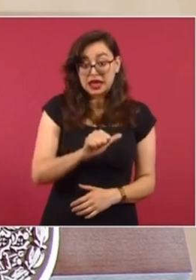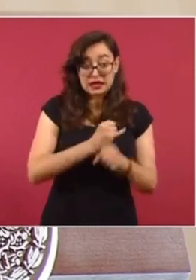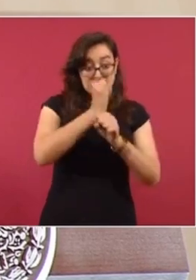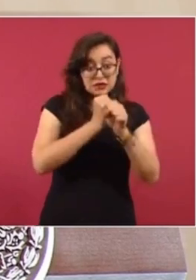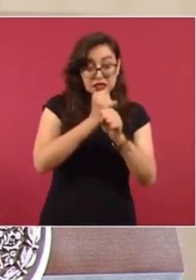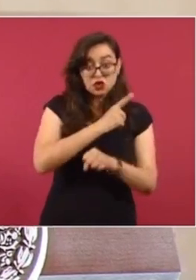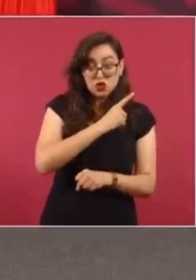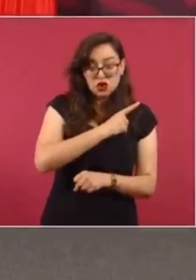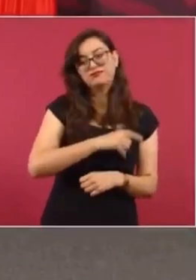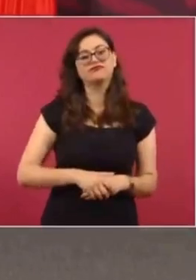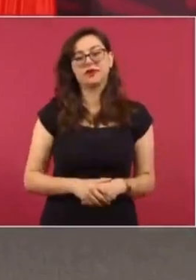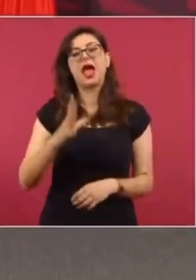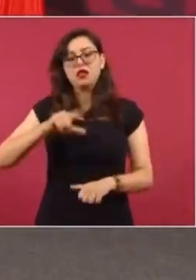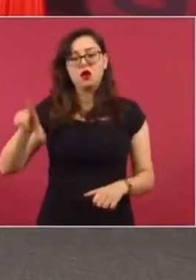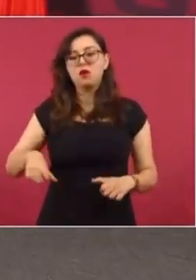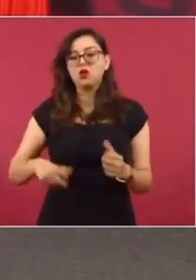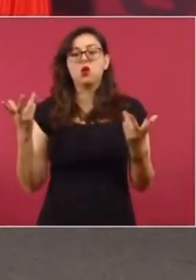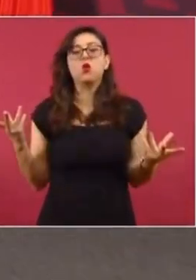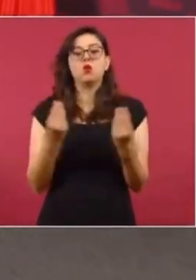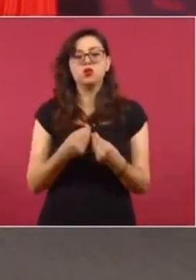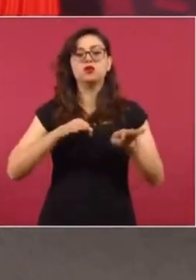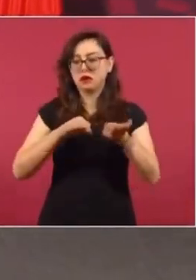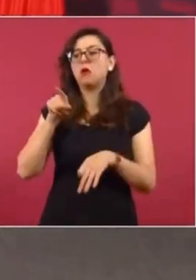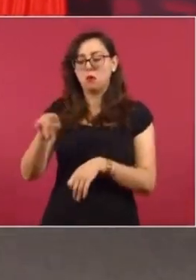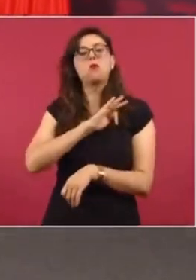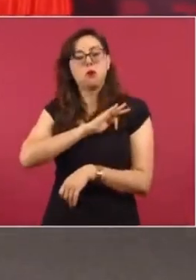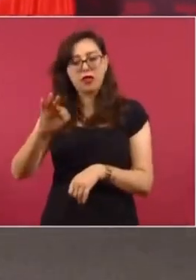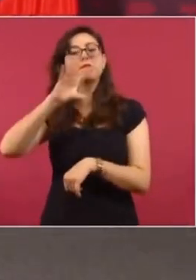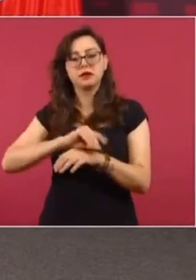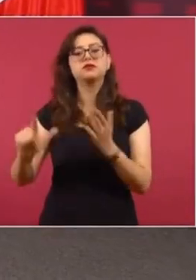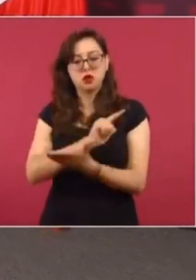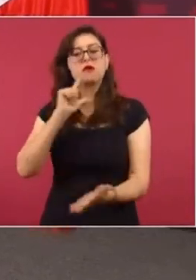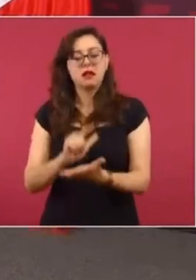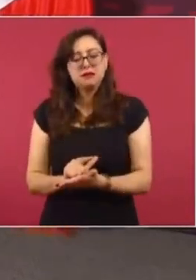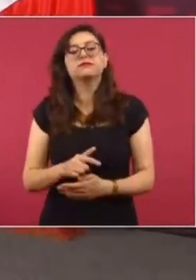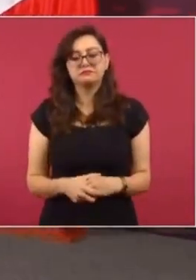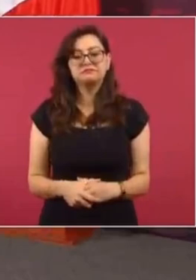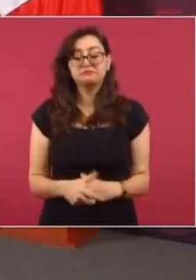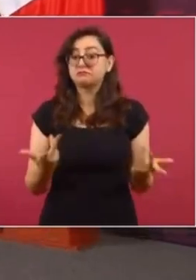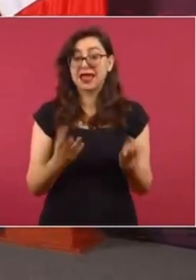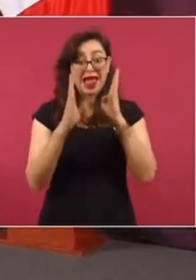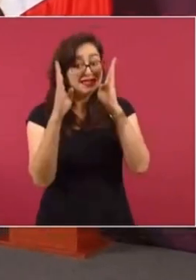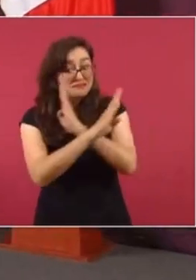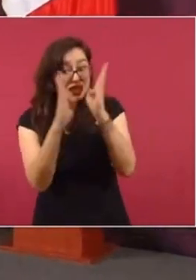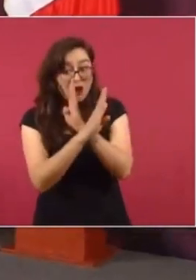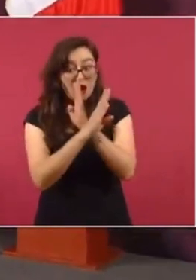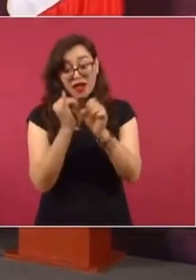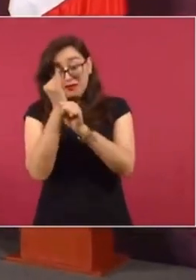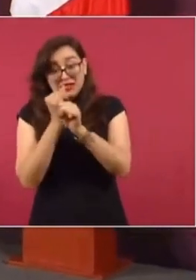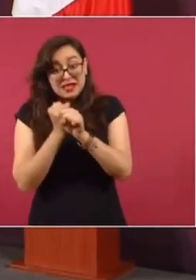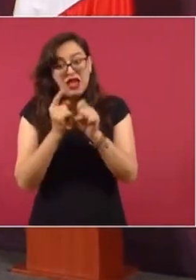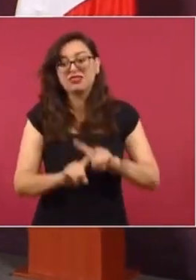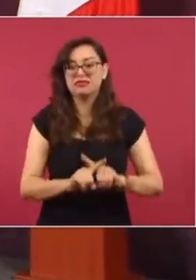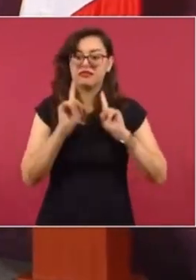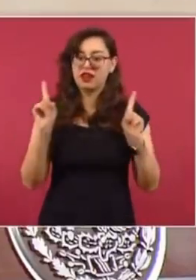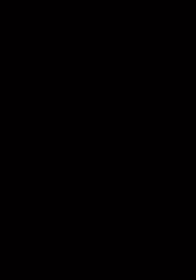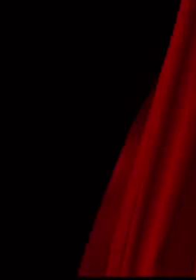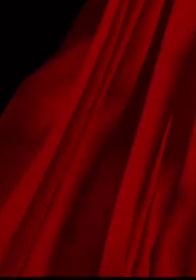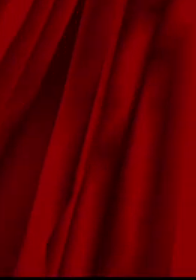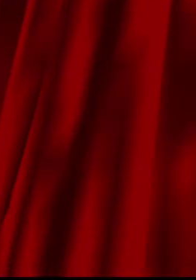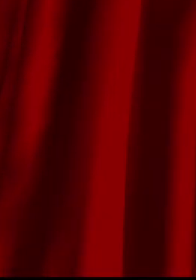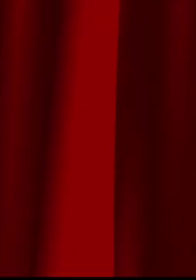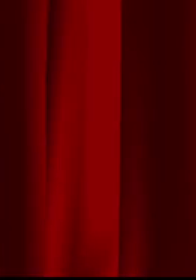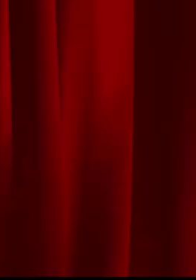de Inteligencia del Estado. Pero no hay ninguna instrucción para que se espíe a ningún opositor ni a ningún periodista.